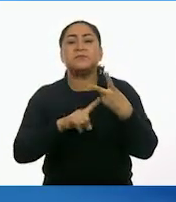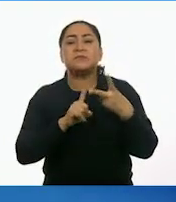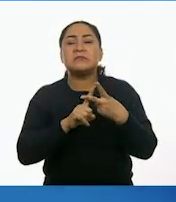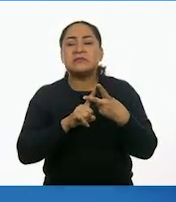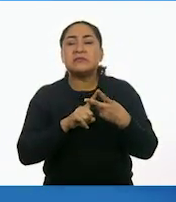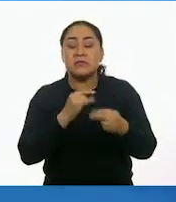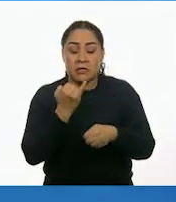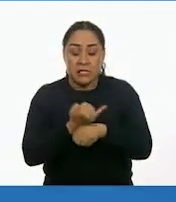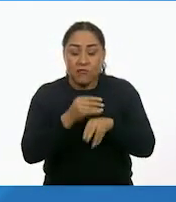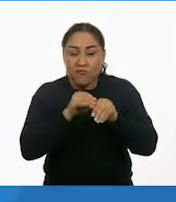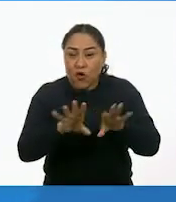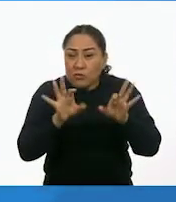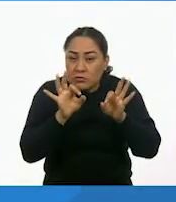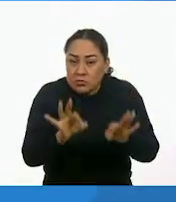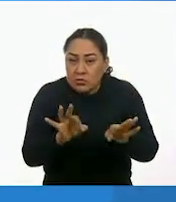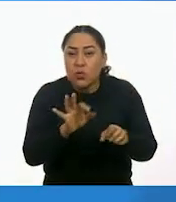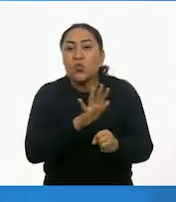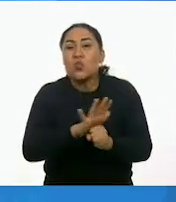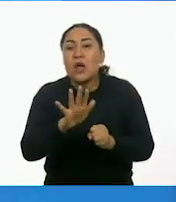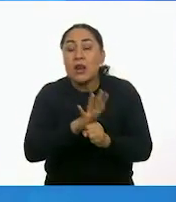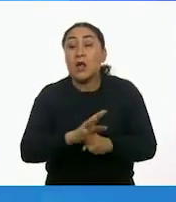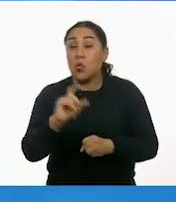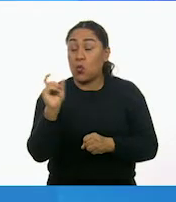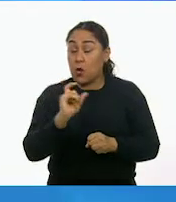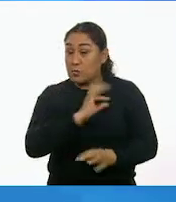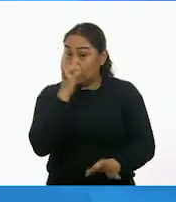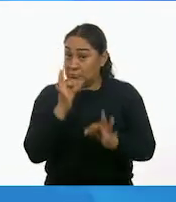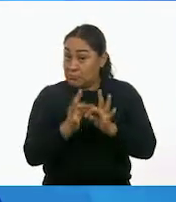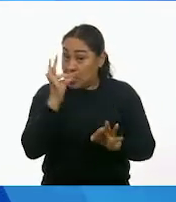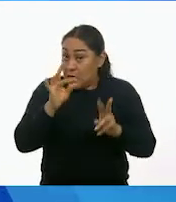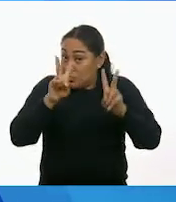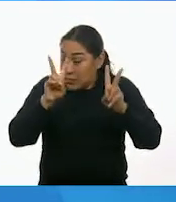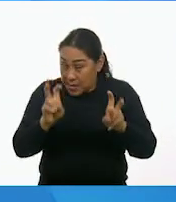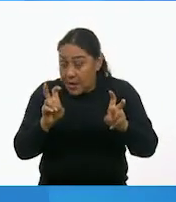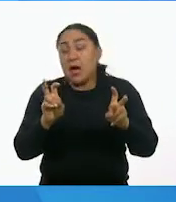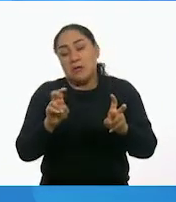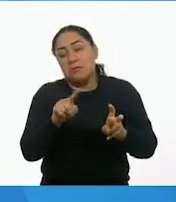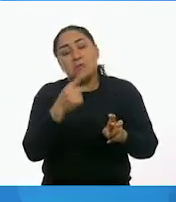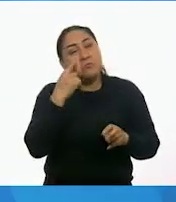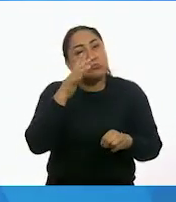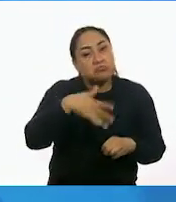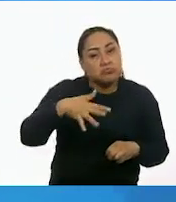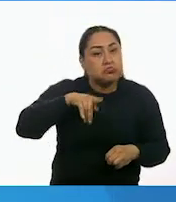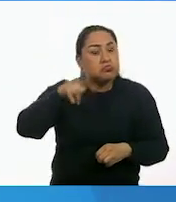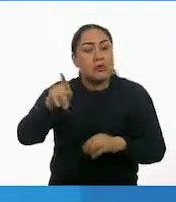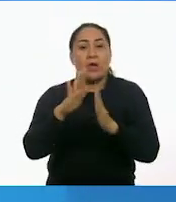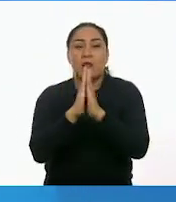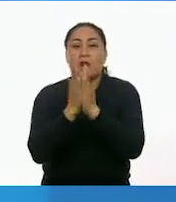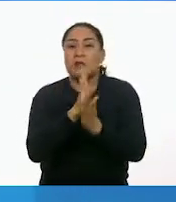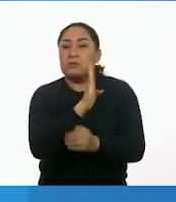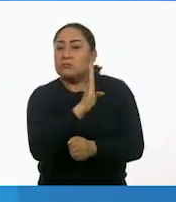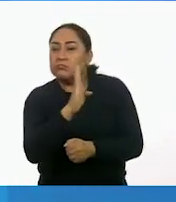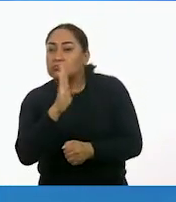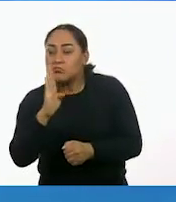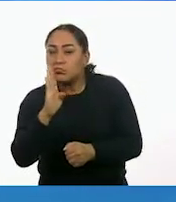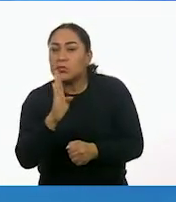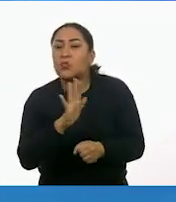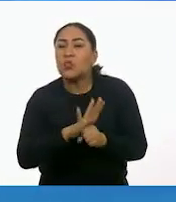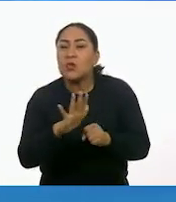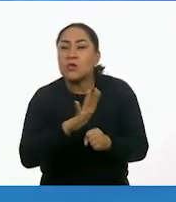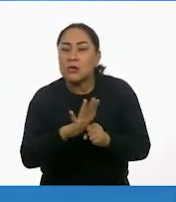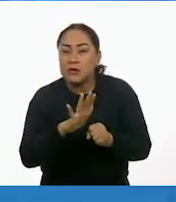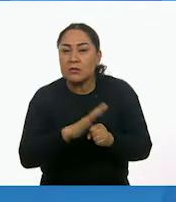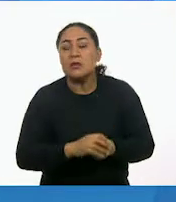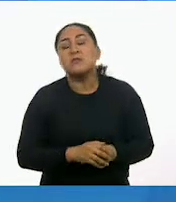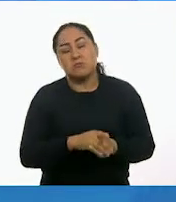precisa. Una vez elegido el tema del folleto, busquen en la biblioteca libros con información útil. Pidan